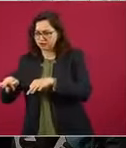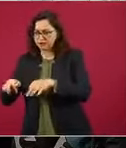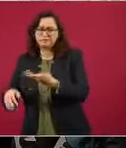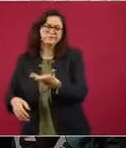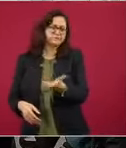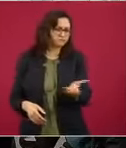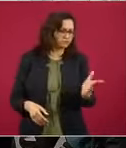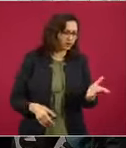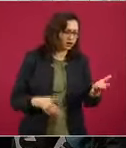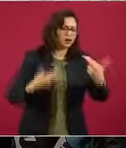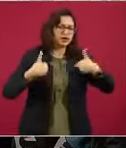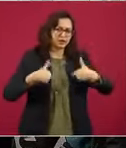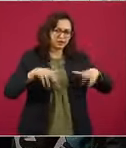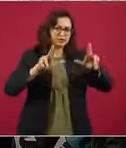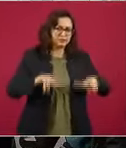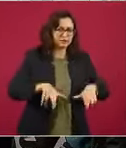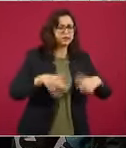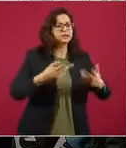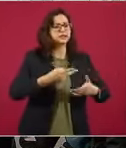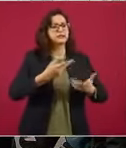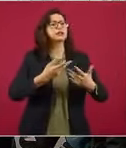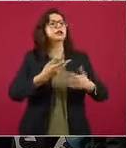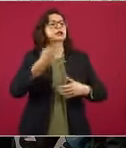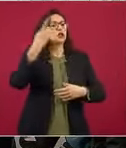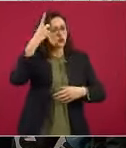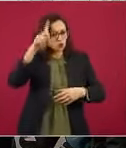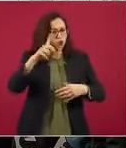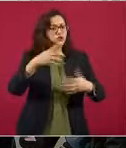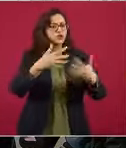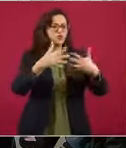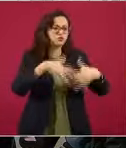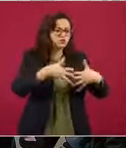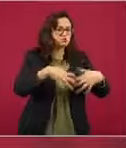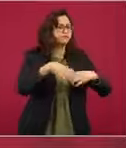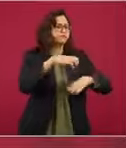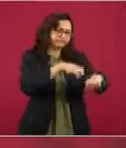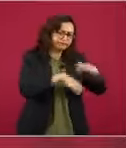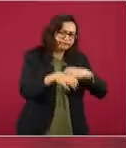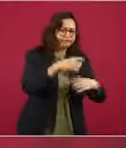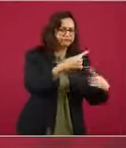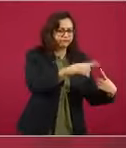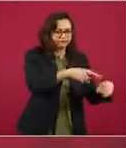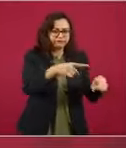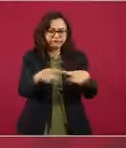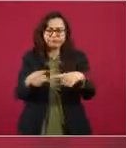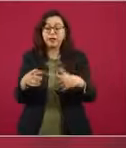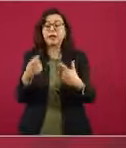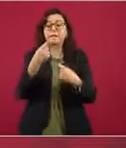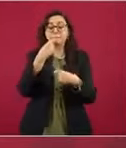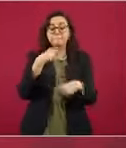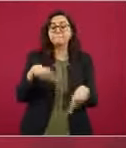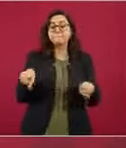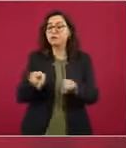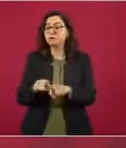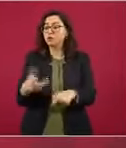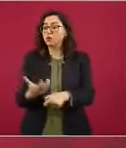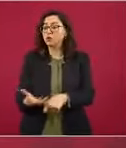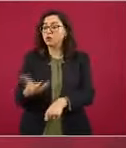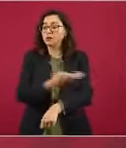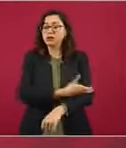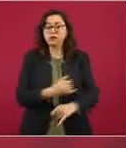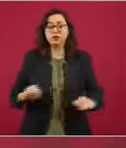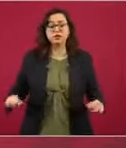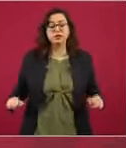de empresarios, empresarias y compañeros del gabinete, titulares de las diferentes